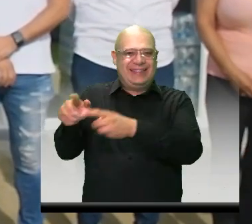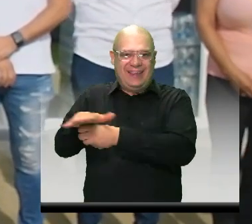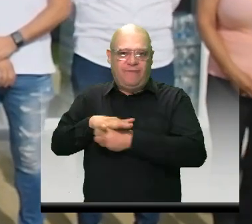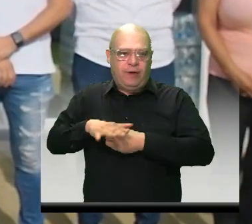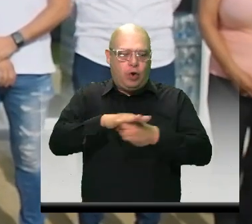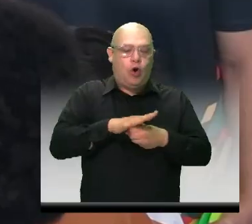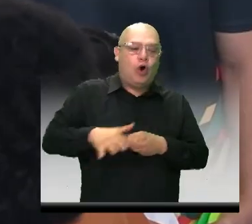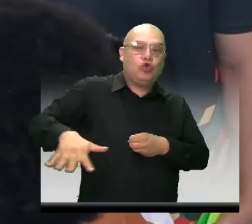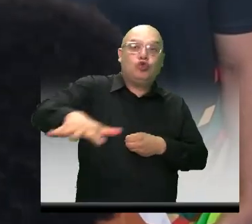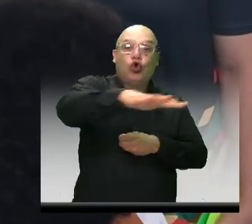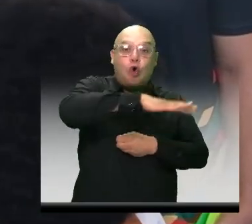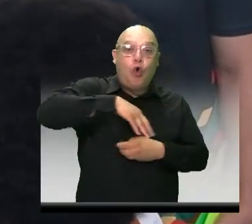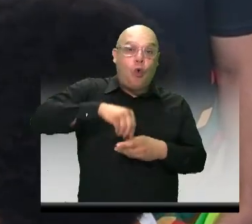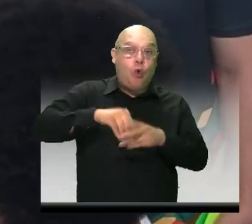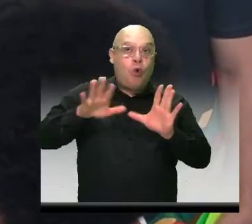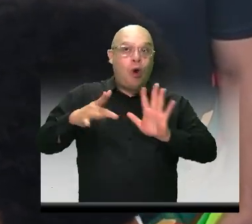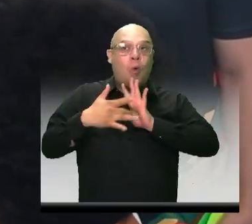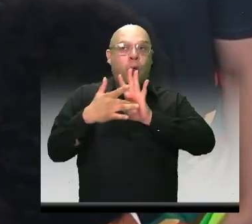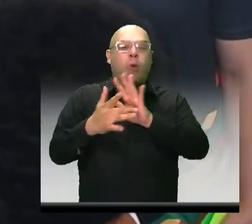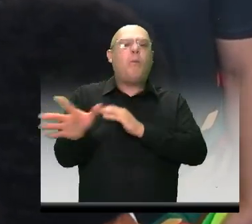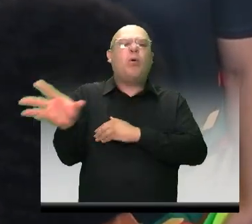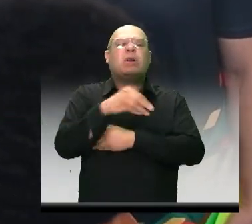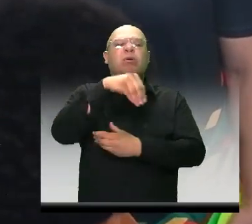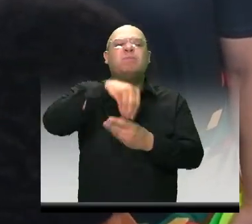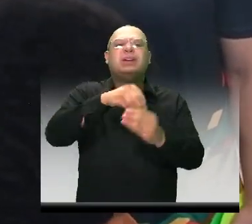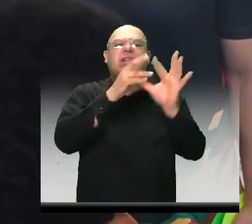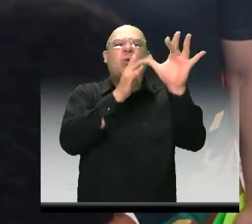demostrando por qué todos somos Itagüí.